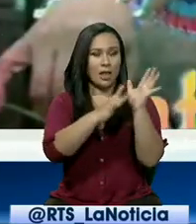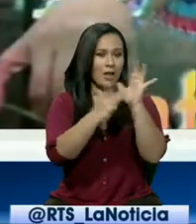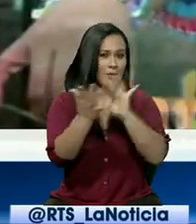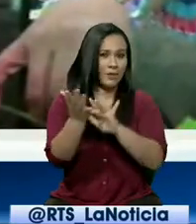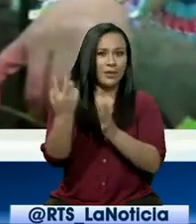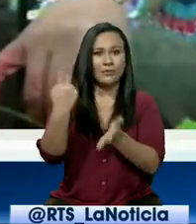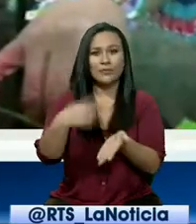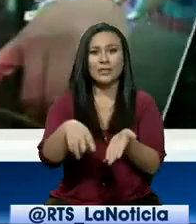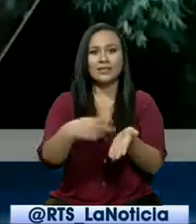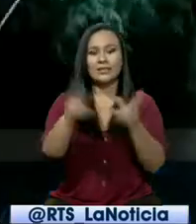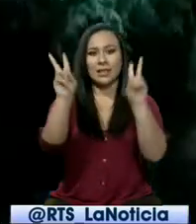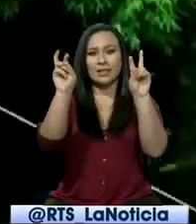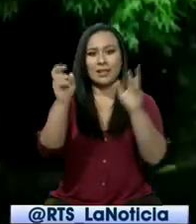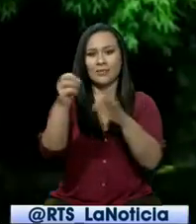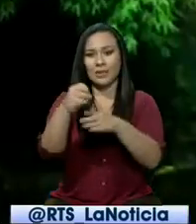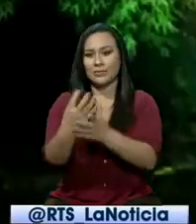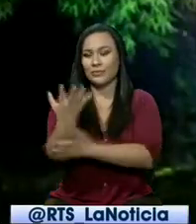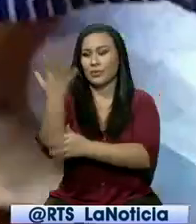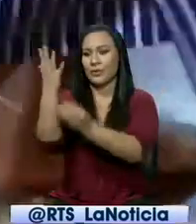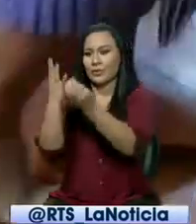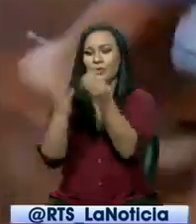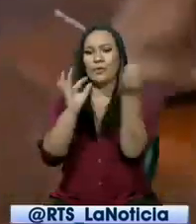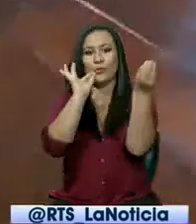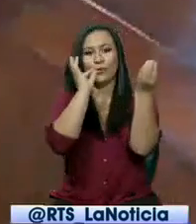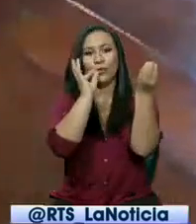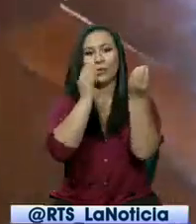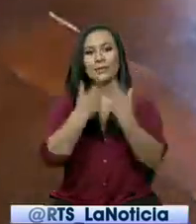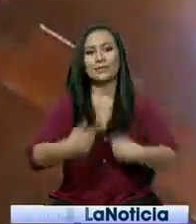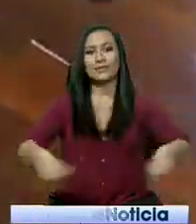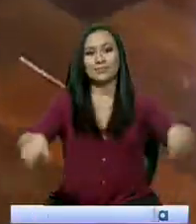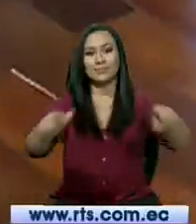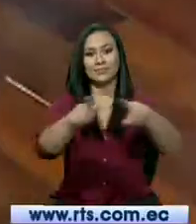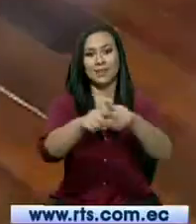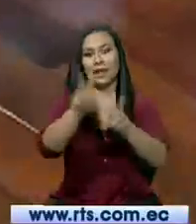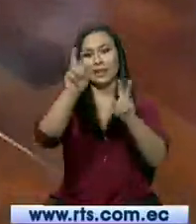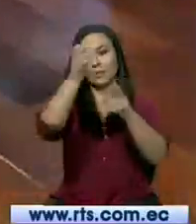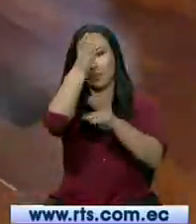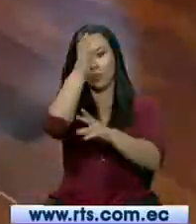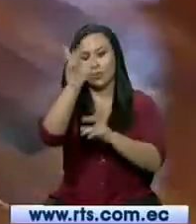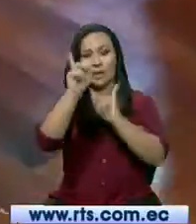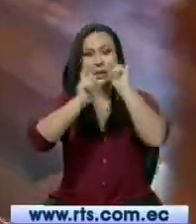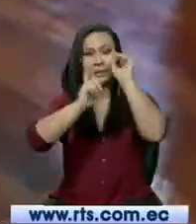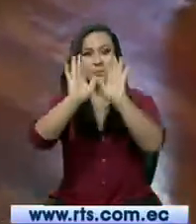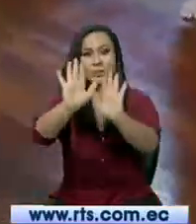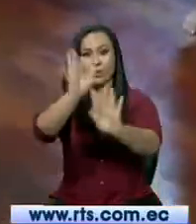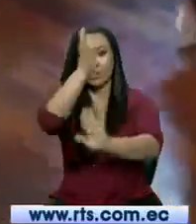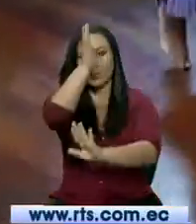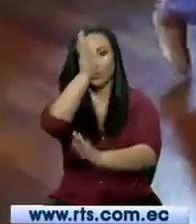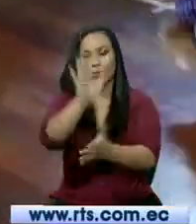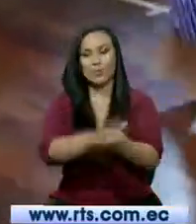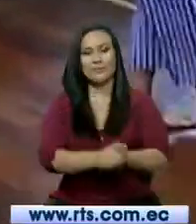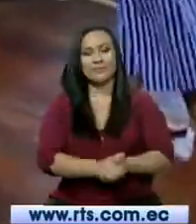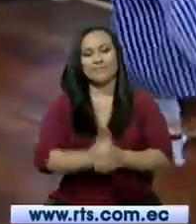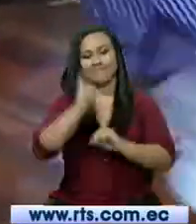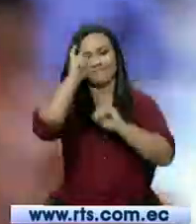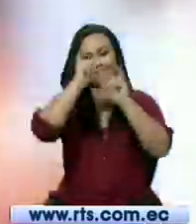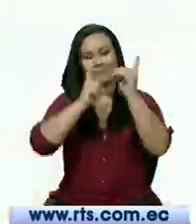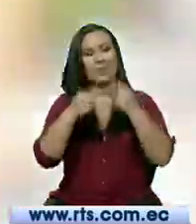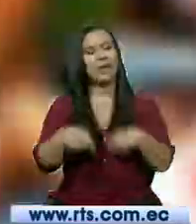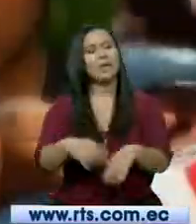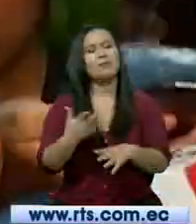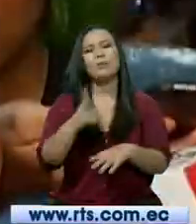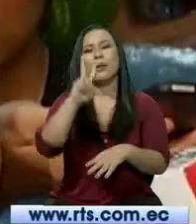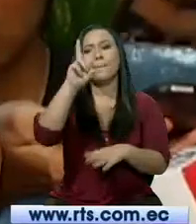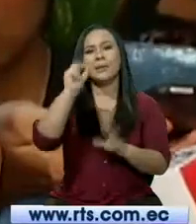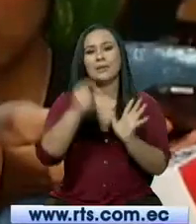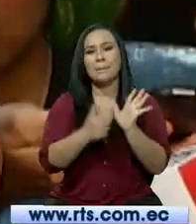fecha que coincide con el tiempo de cosecha de las frutas. Es un espacio para la expresión cultural. Creo que estamos alrededor de unas